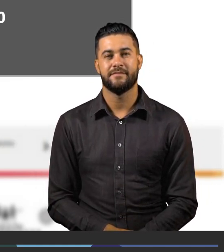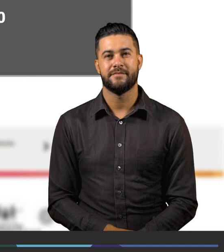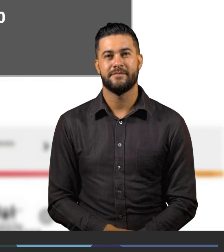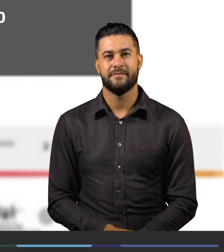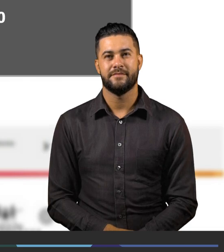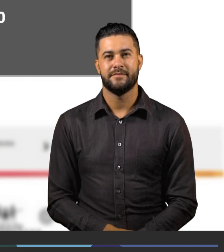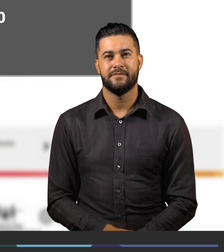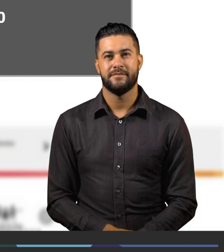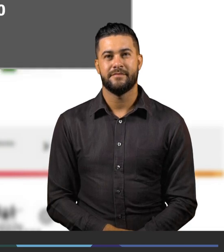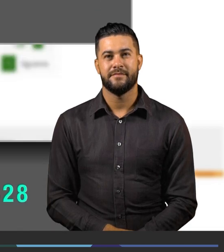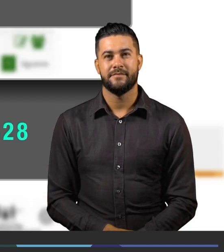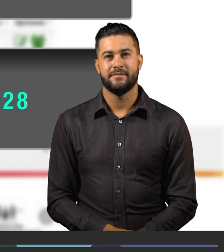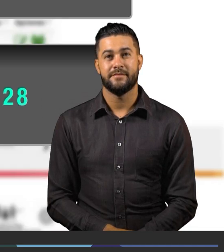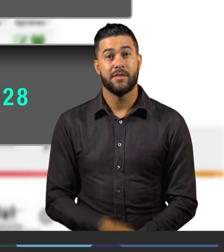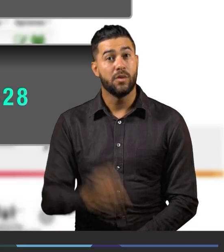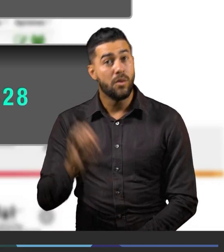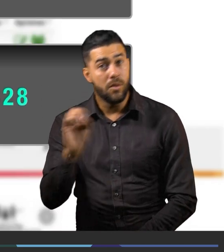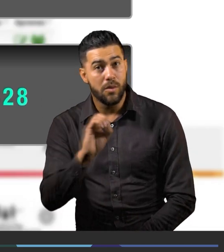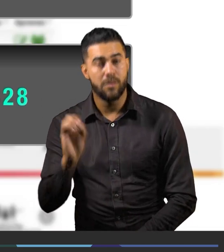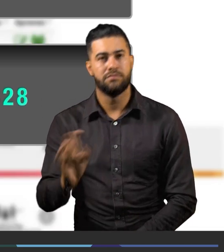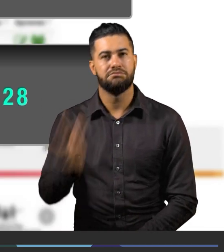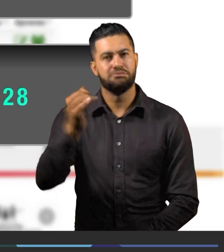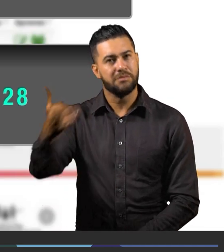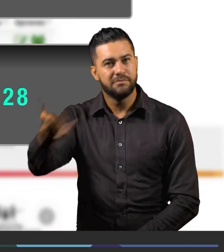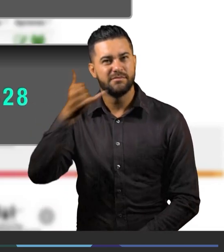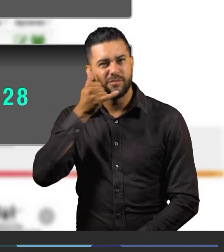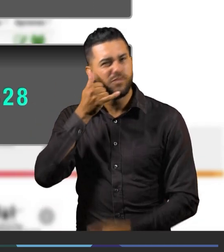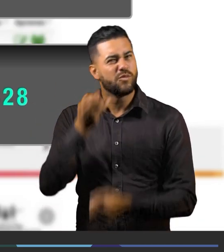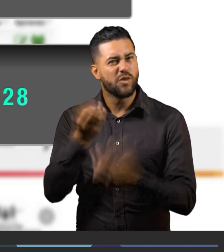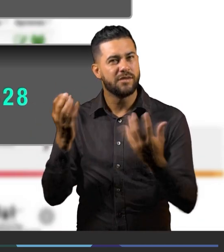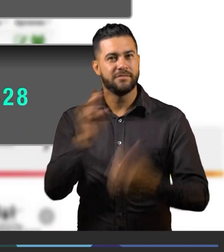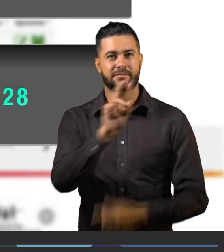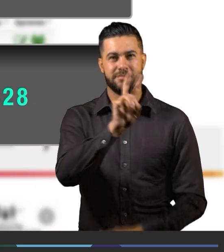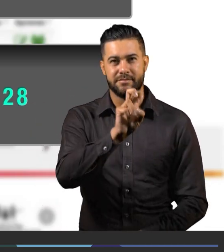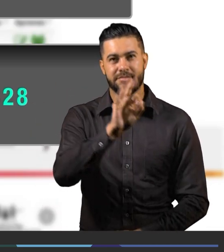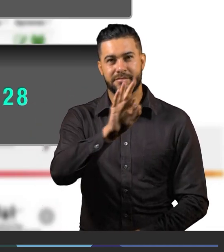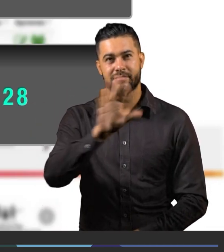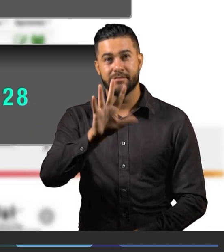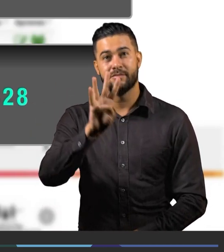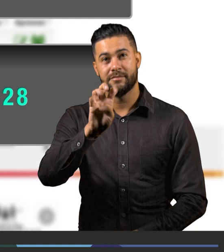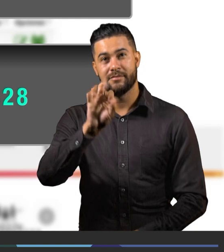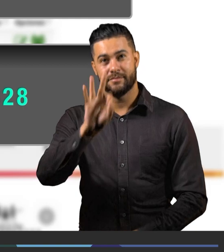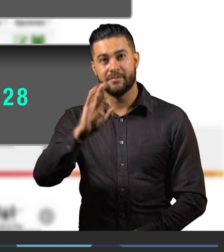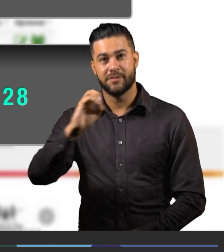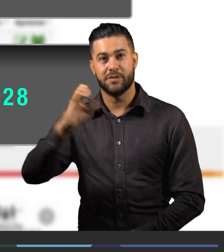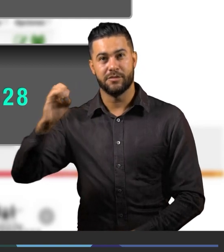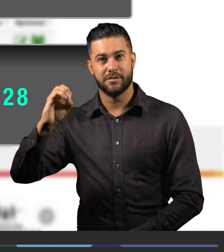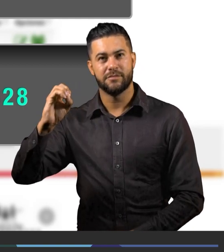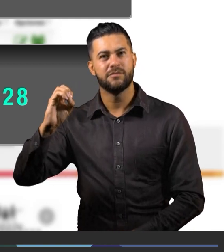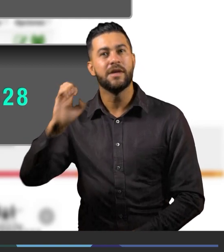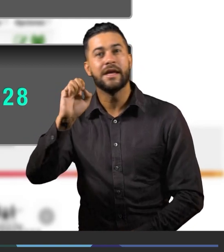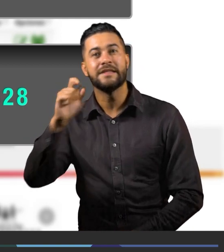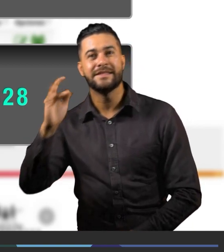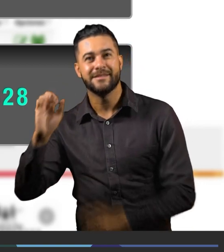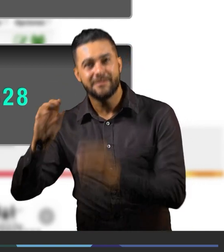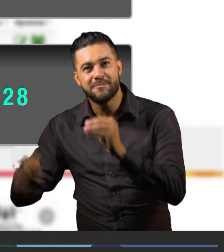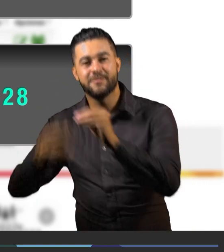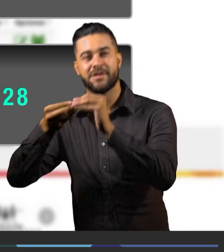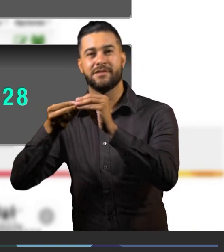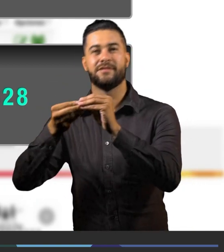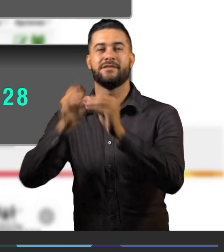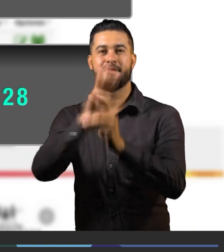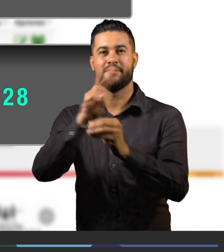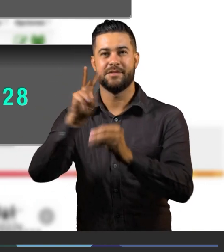.edu.co o al teléfono 735-9300 ext. 328.